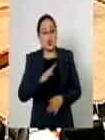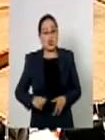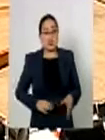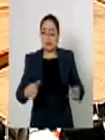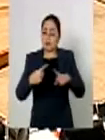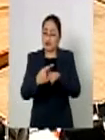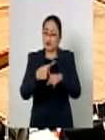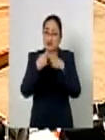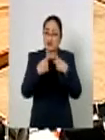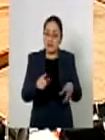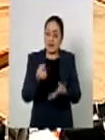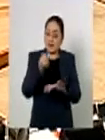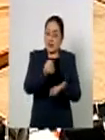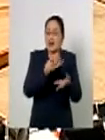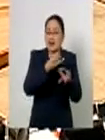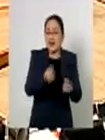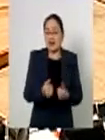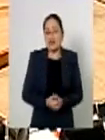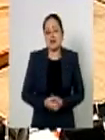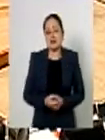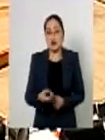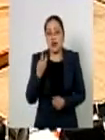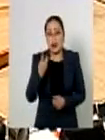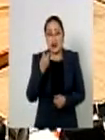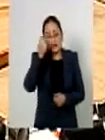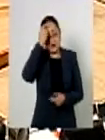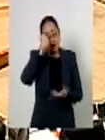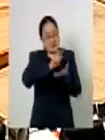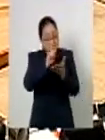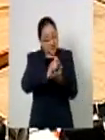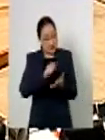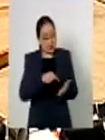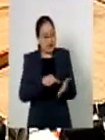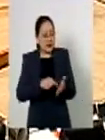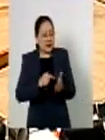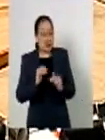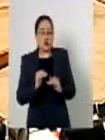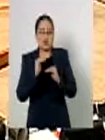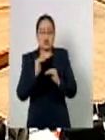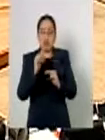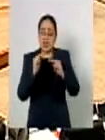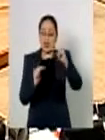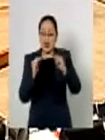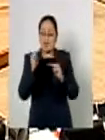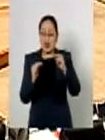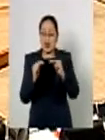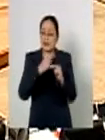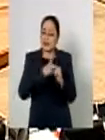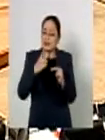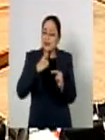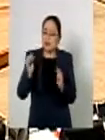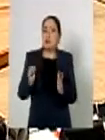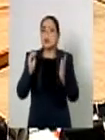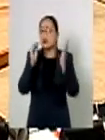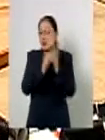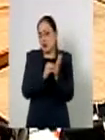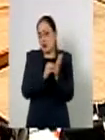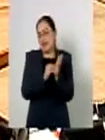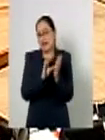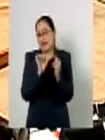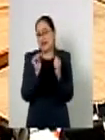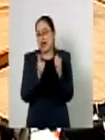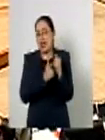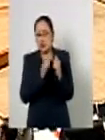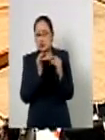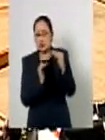habla en este importante artículo que dentro de los rangos siempre debe de haber una diferencia